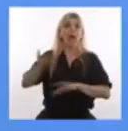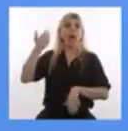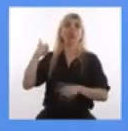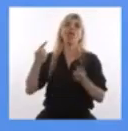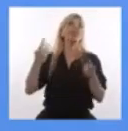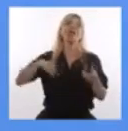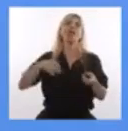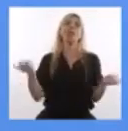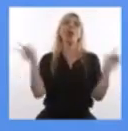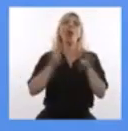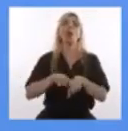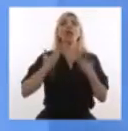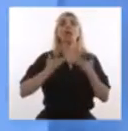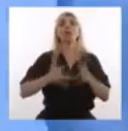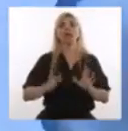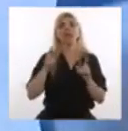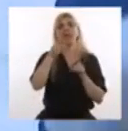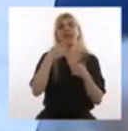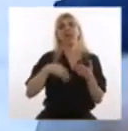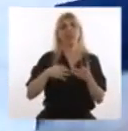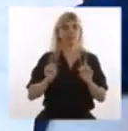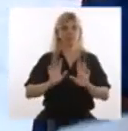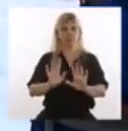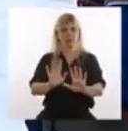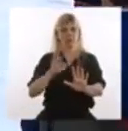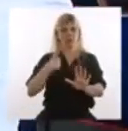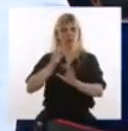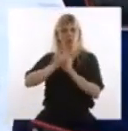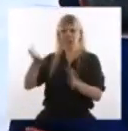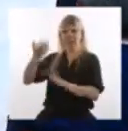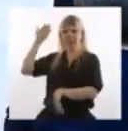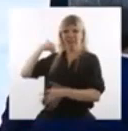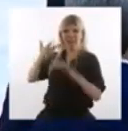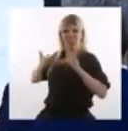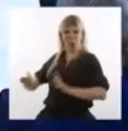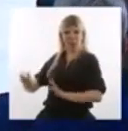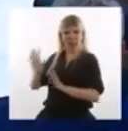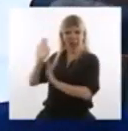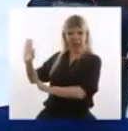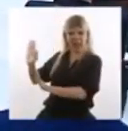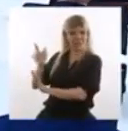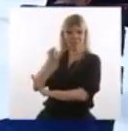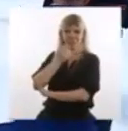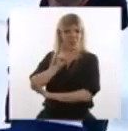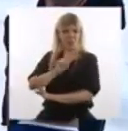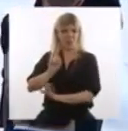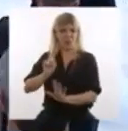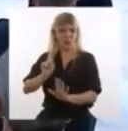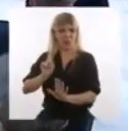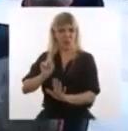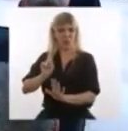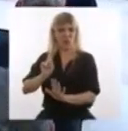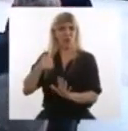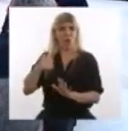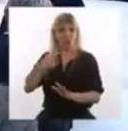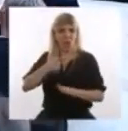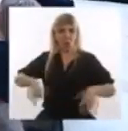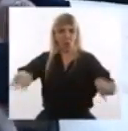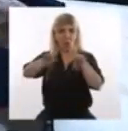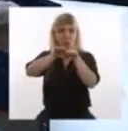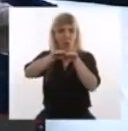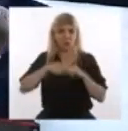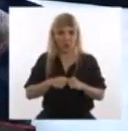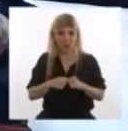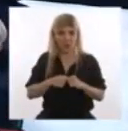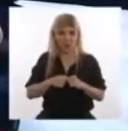normalidad que vivimos fue horrible. No quiero más esa normalidad. Quiero una normalidad más justa, que seamos